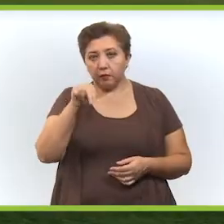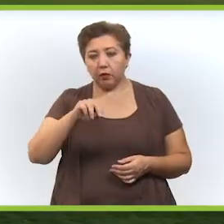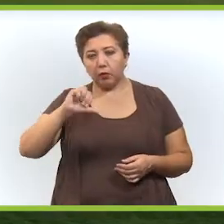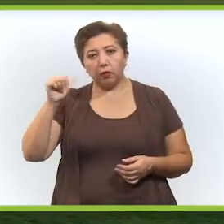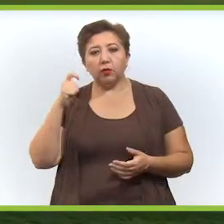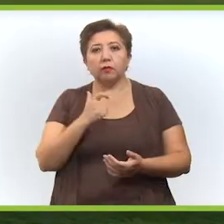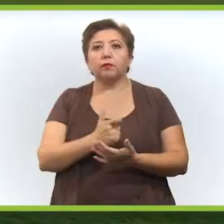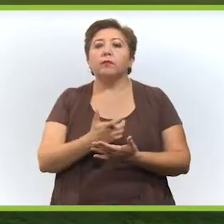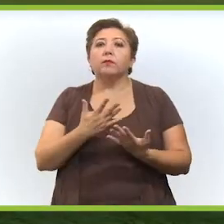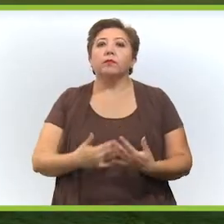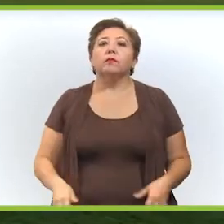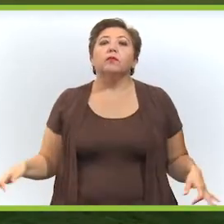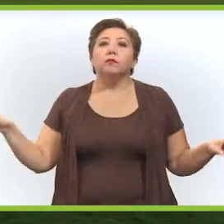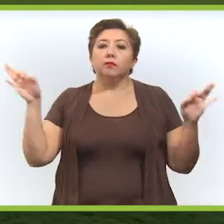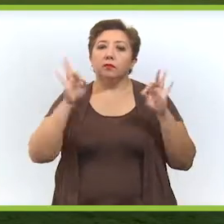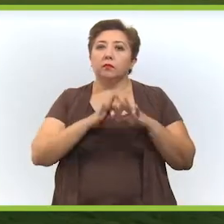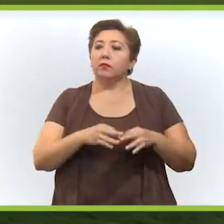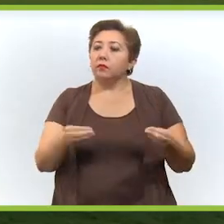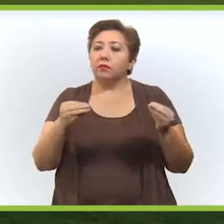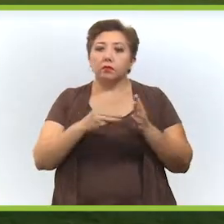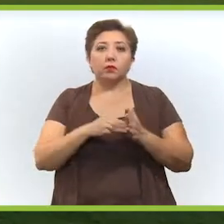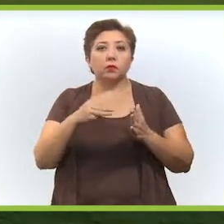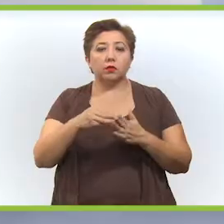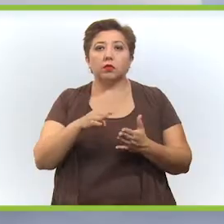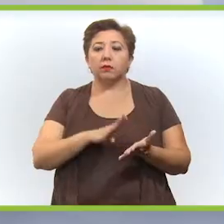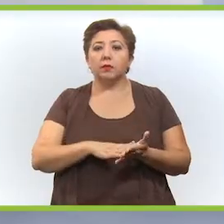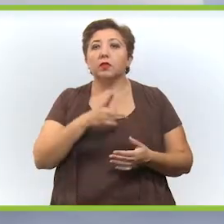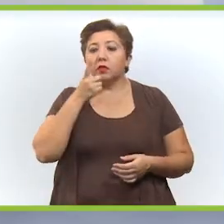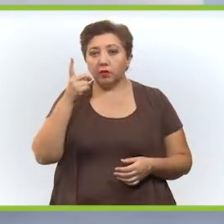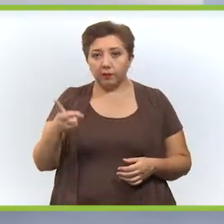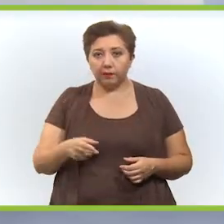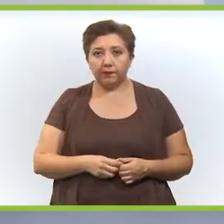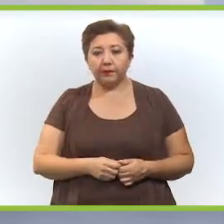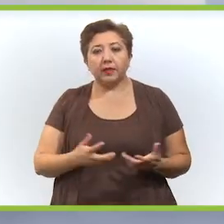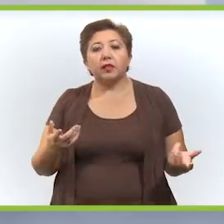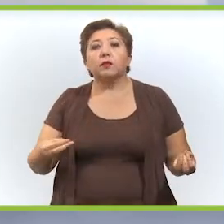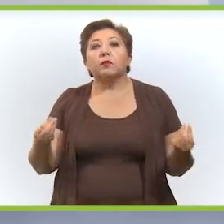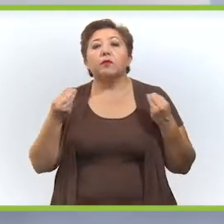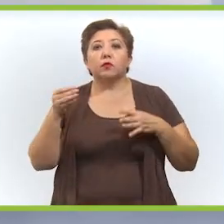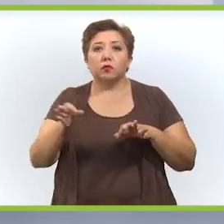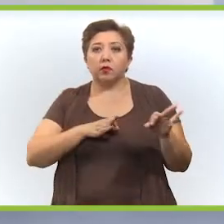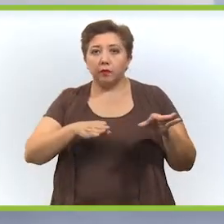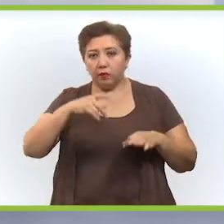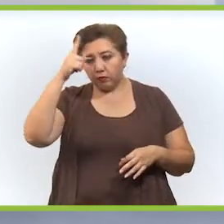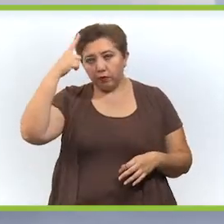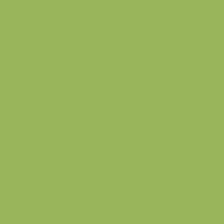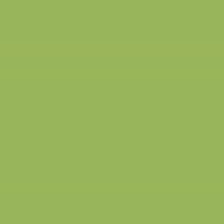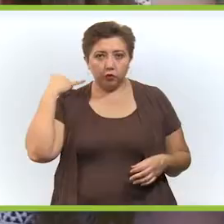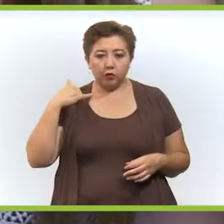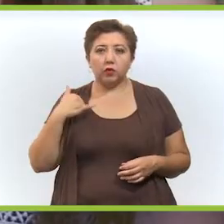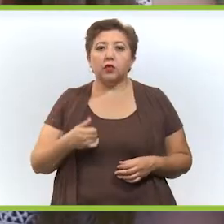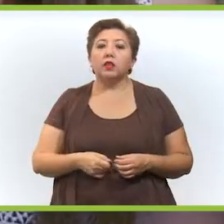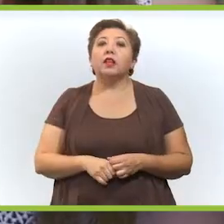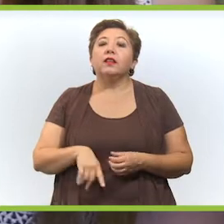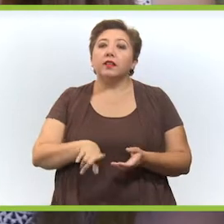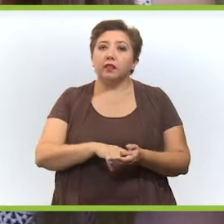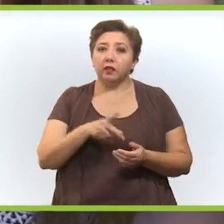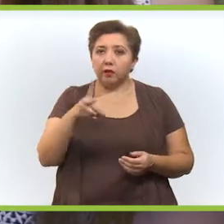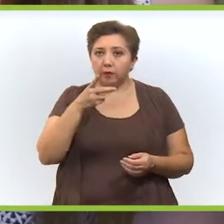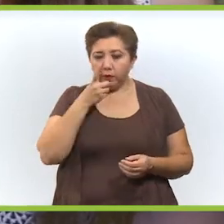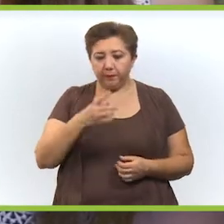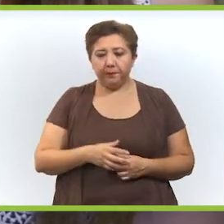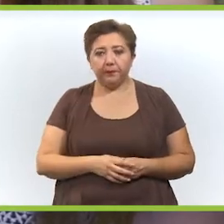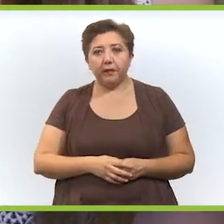con otra inversión muy importante de miles y millones de pesos, pero que especialmente generan muchos empleos para los yucatecos, tanto dentro de su